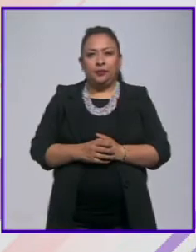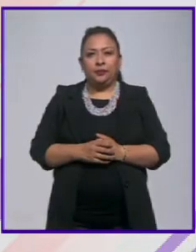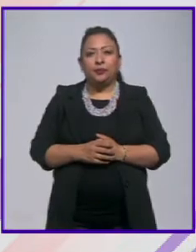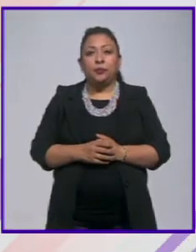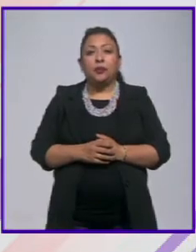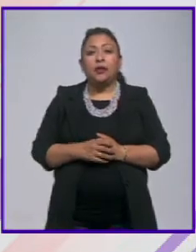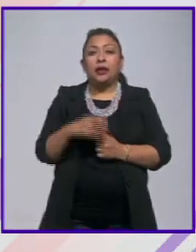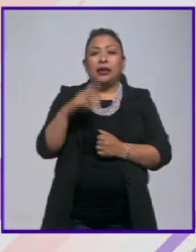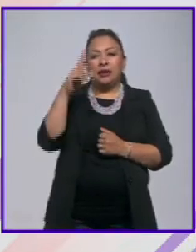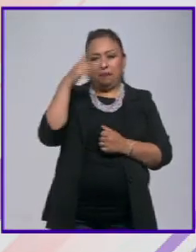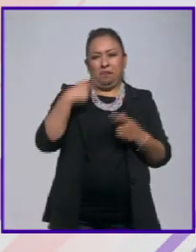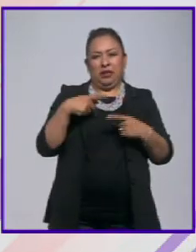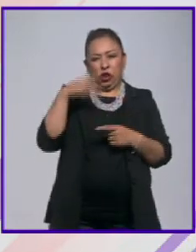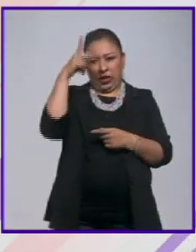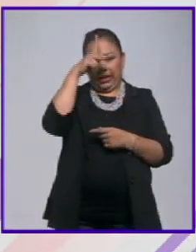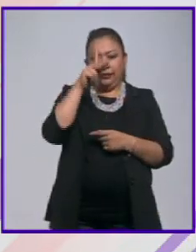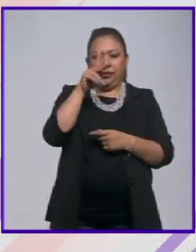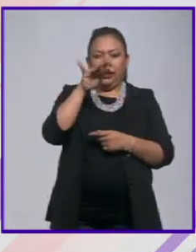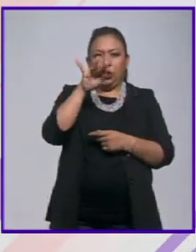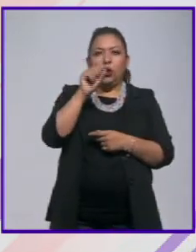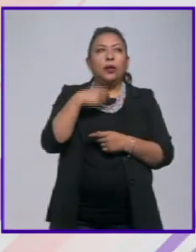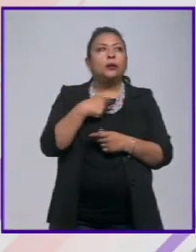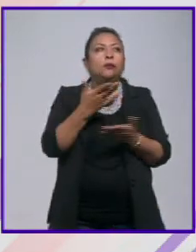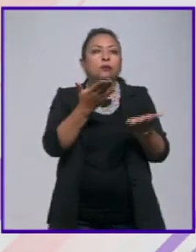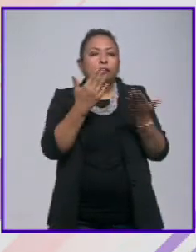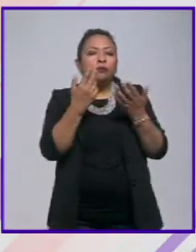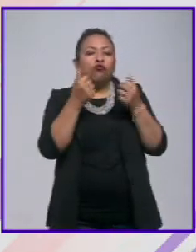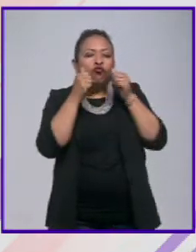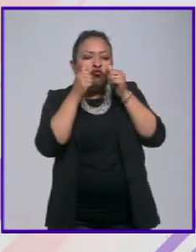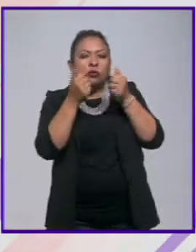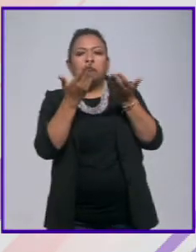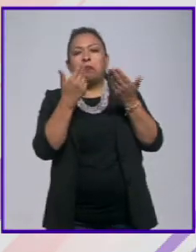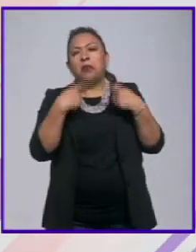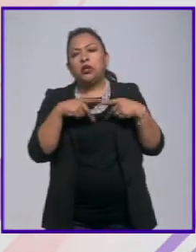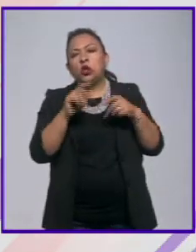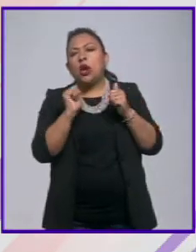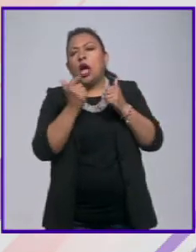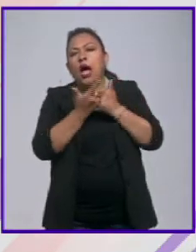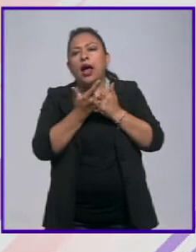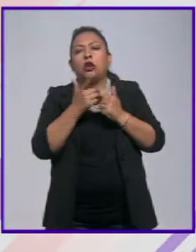el psicoanalista escucha a los pacientes que vienen con un mal que vienen con algún malestar